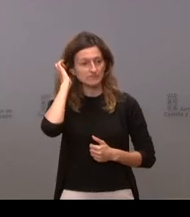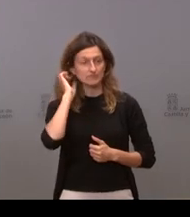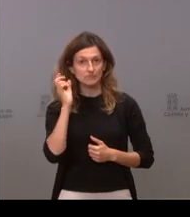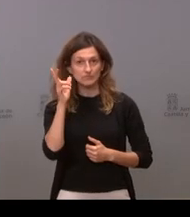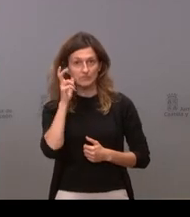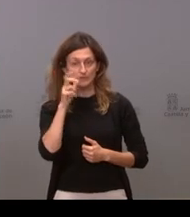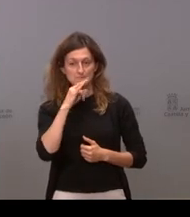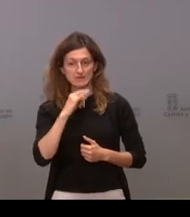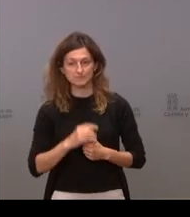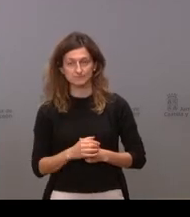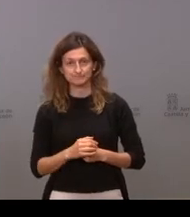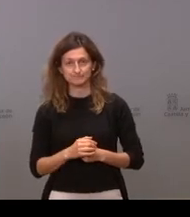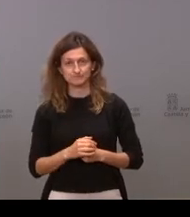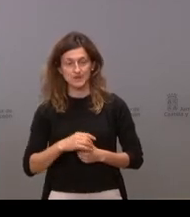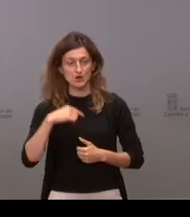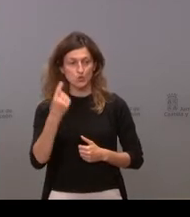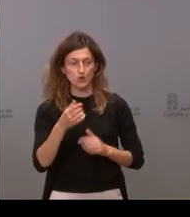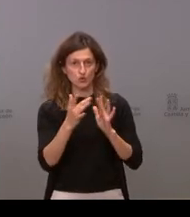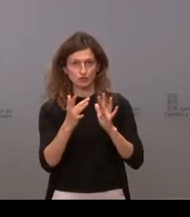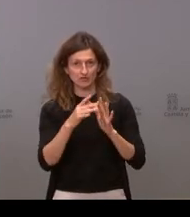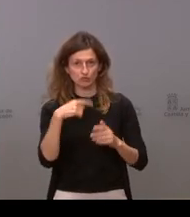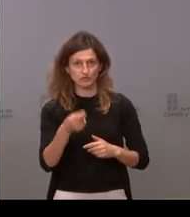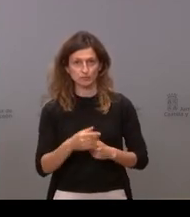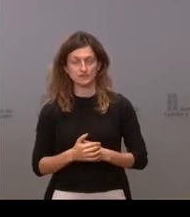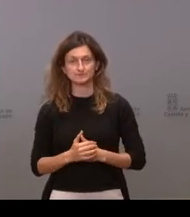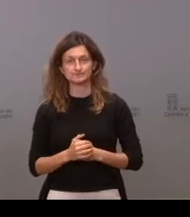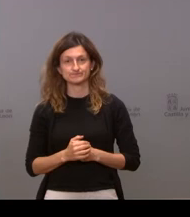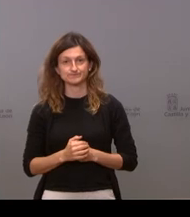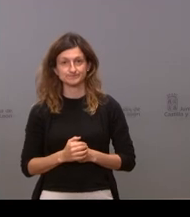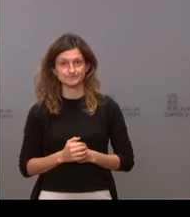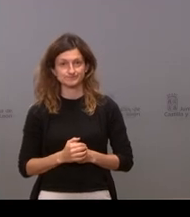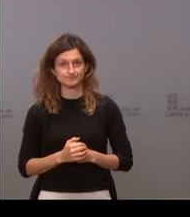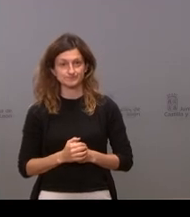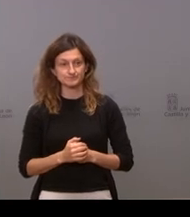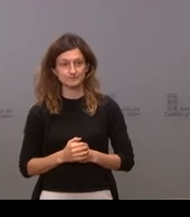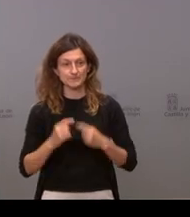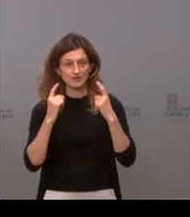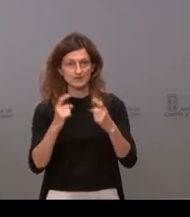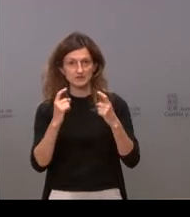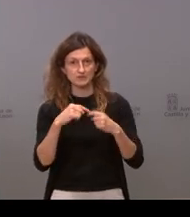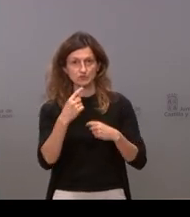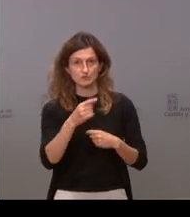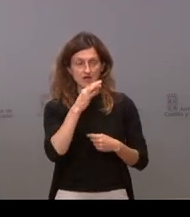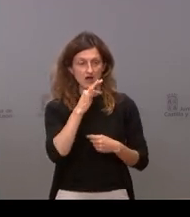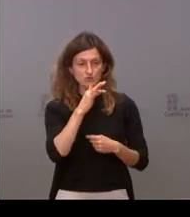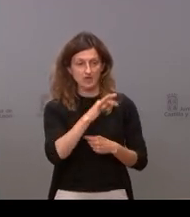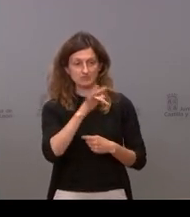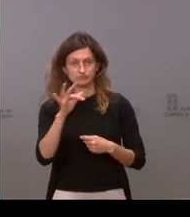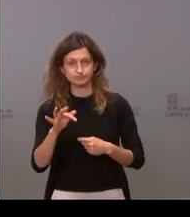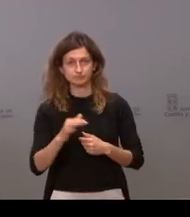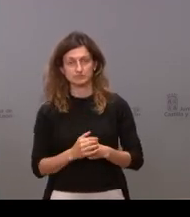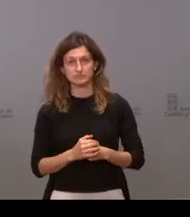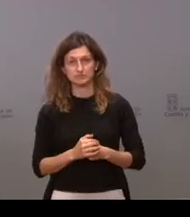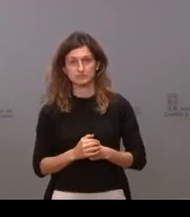posible de momento esa comunicación contigo Begoña lo intentamos dentro de un rato ahora vamos a pasar